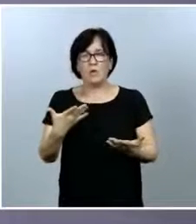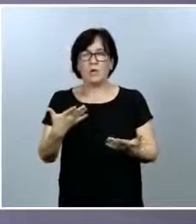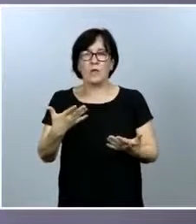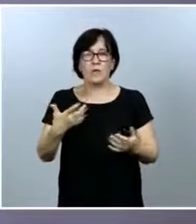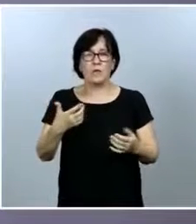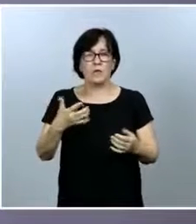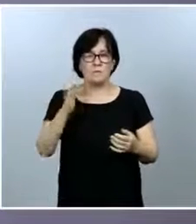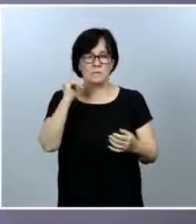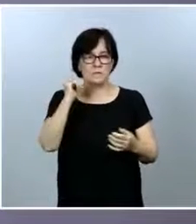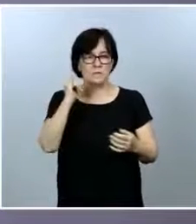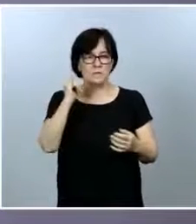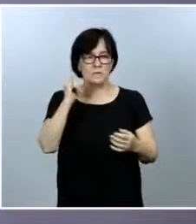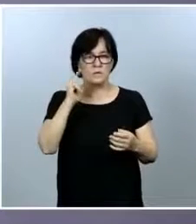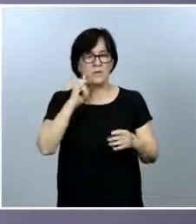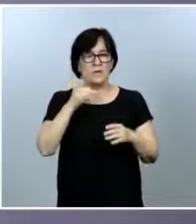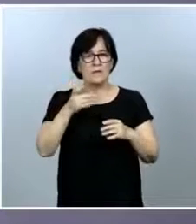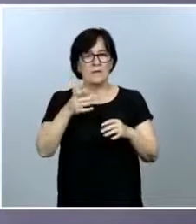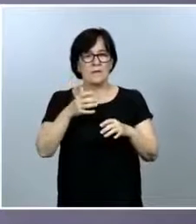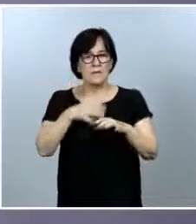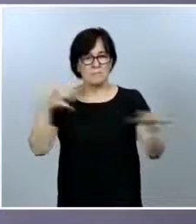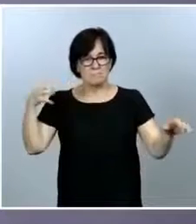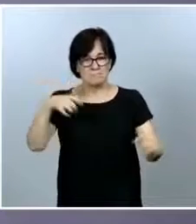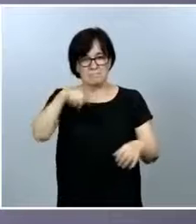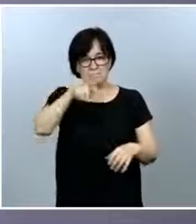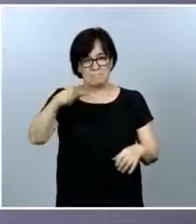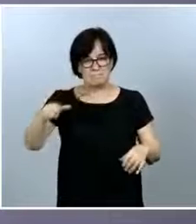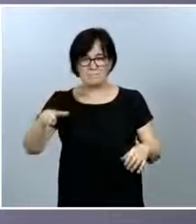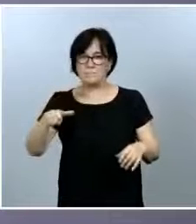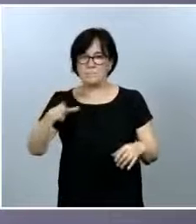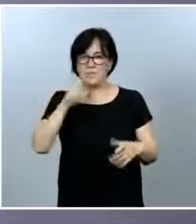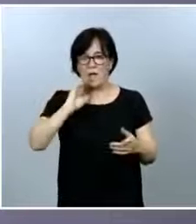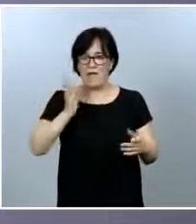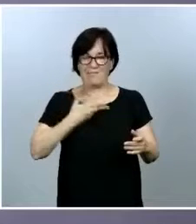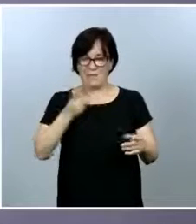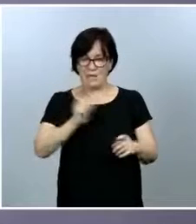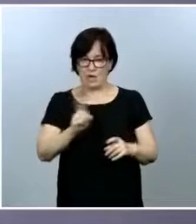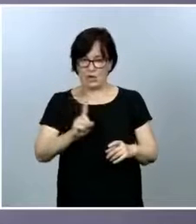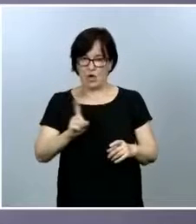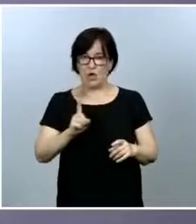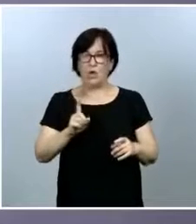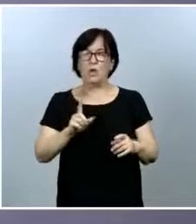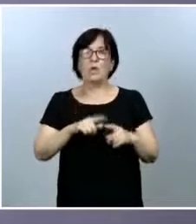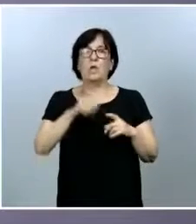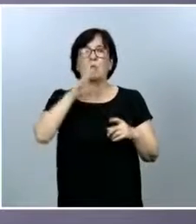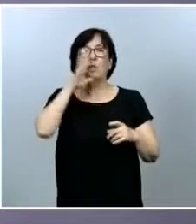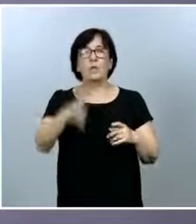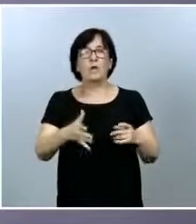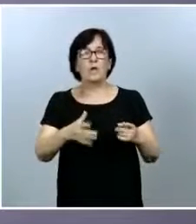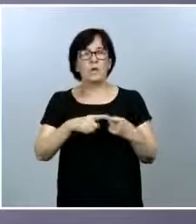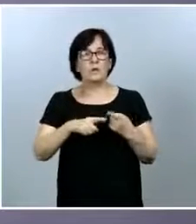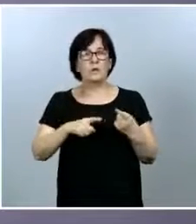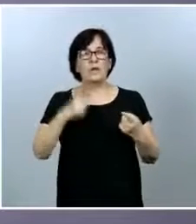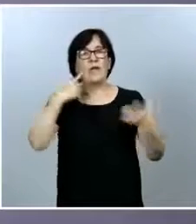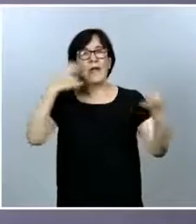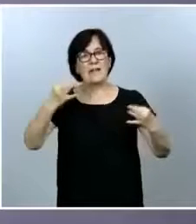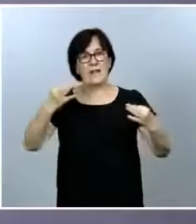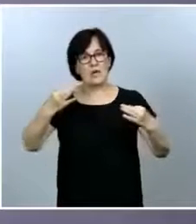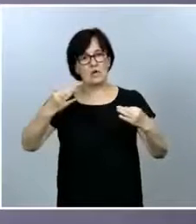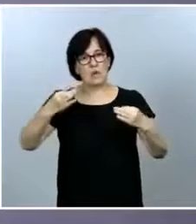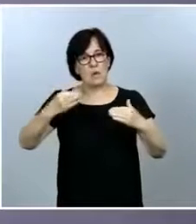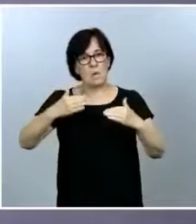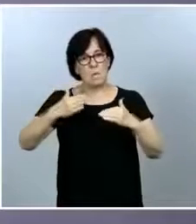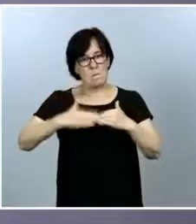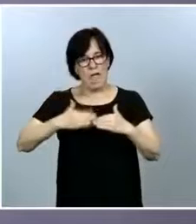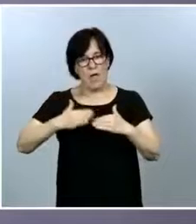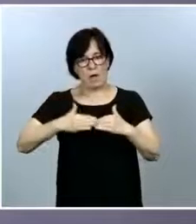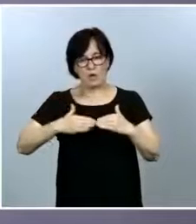que la mayor parte de la población no está afectada y por lo tanto los riesgos son muy bajos, pero no